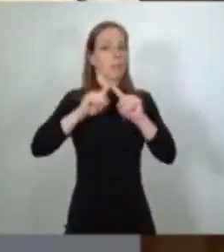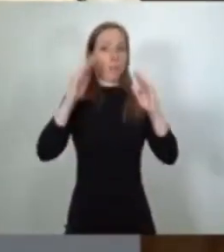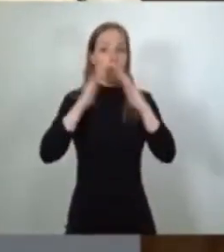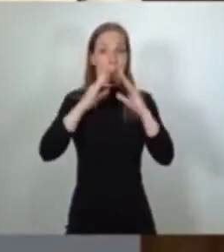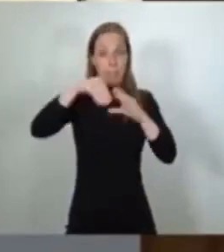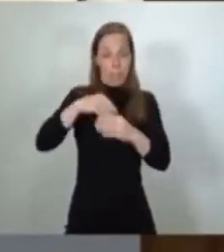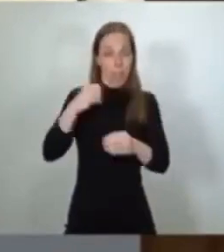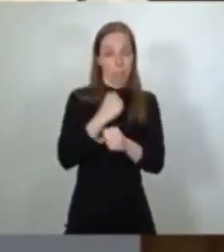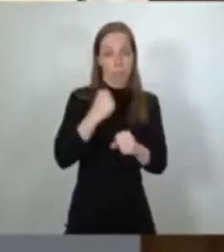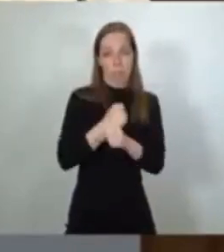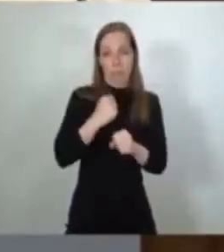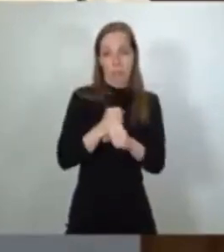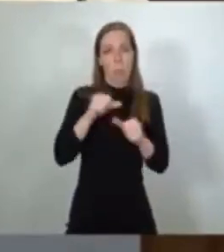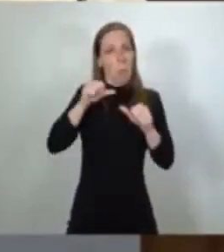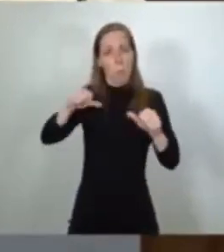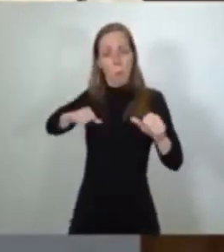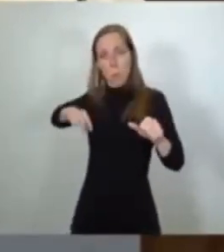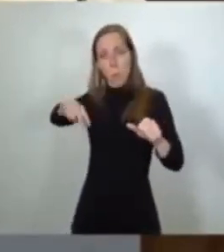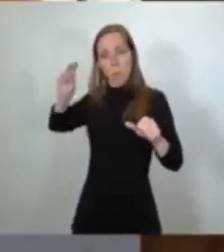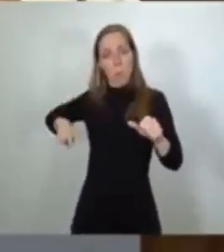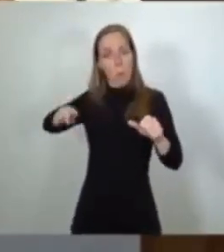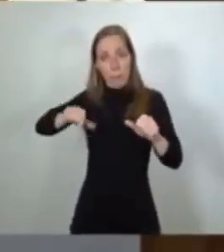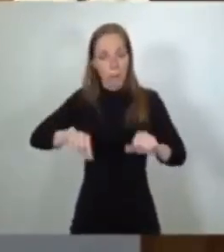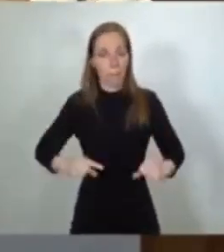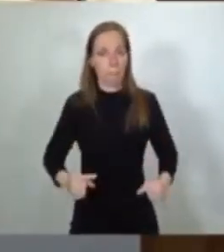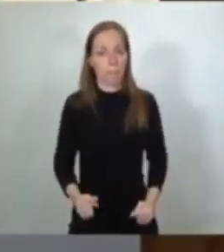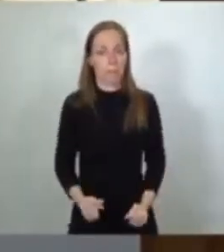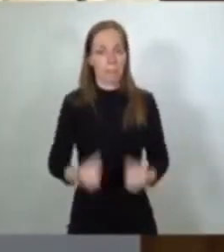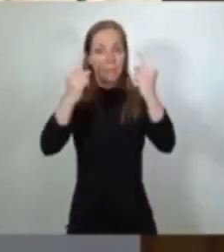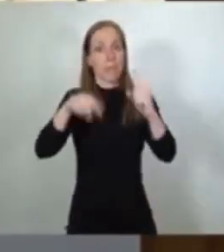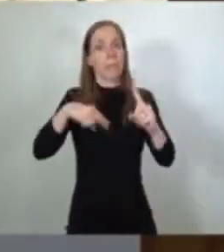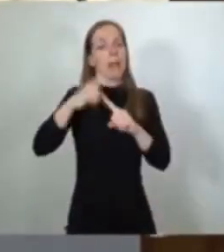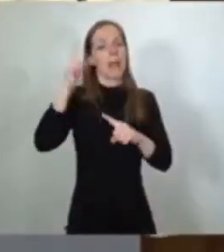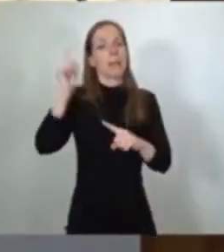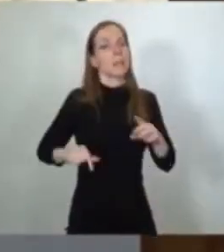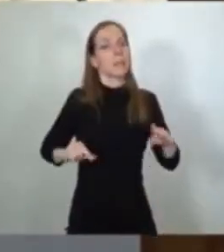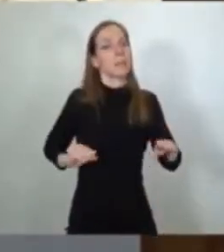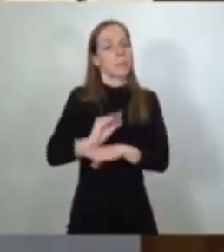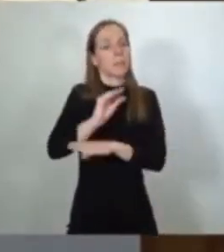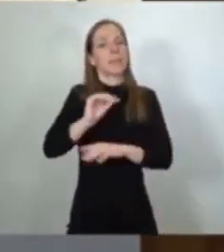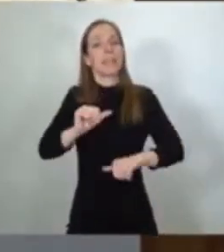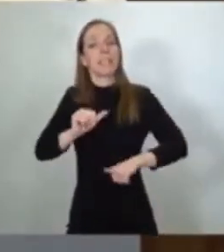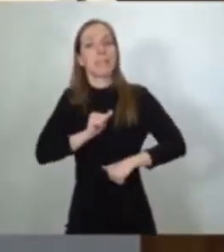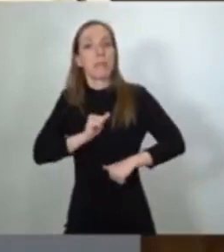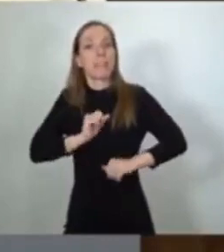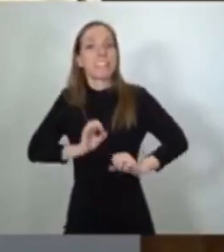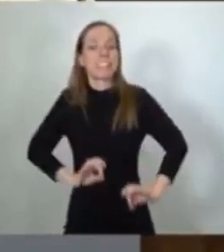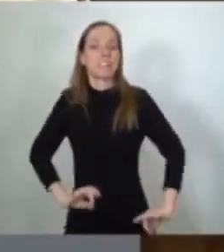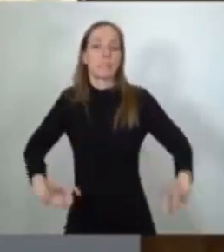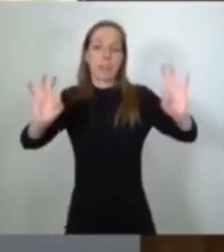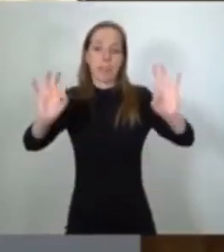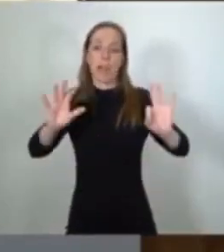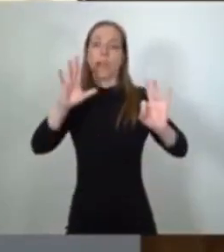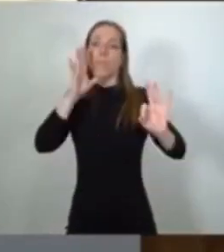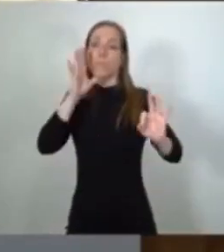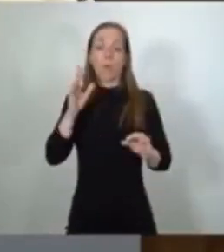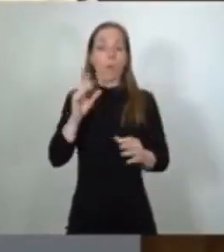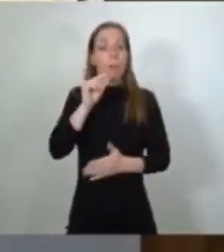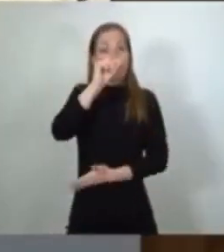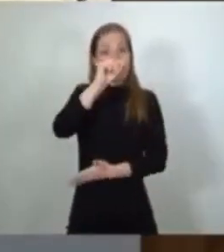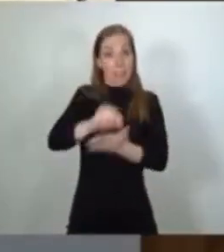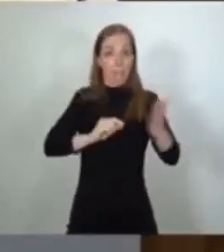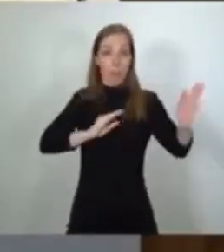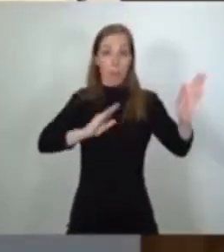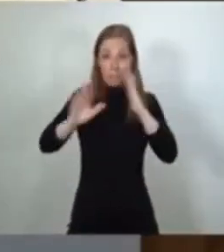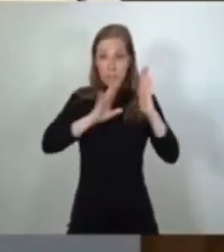antes articulado en España para este régimen especial, y un subsidio de desempleo excepcional por finalización del contrato